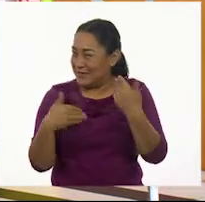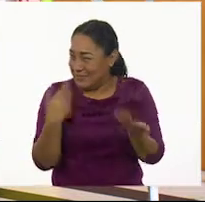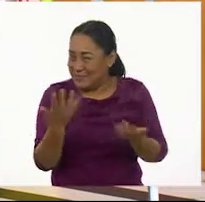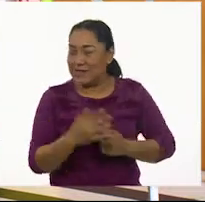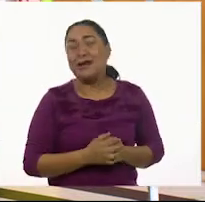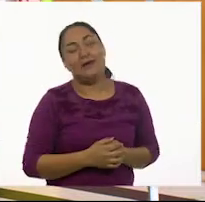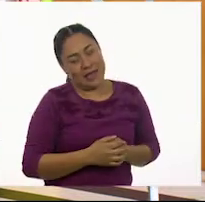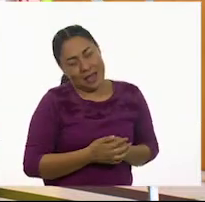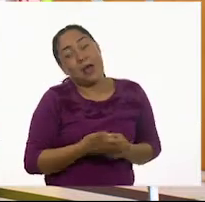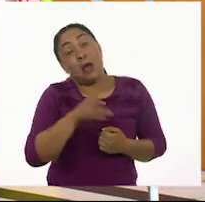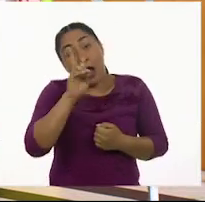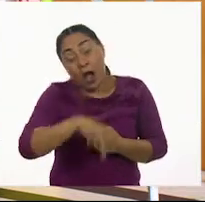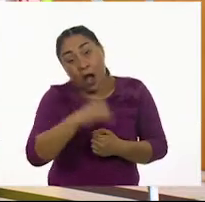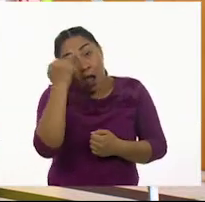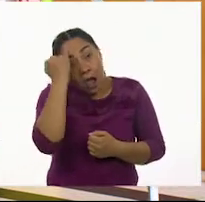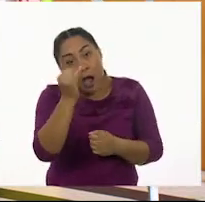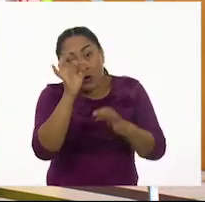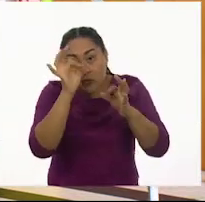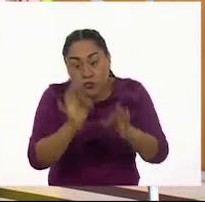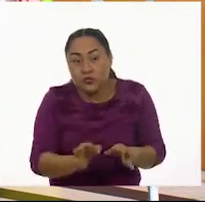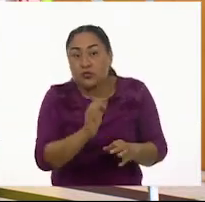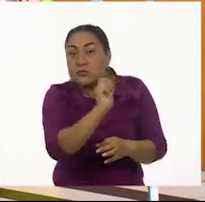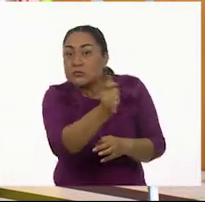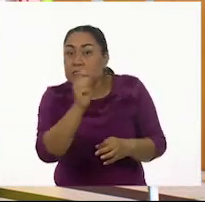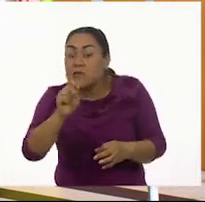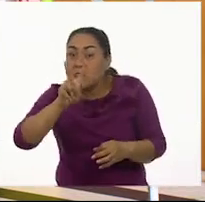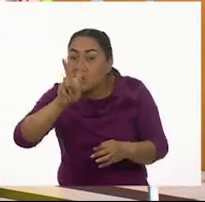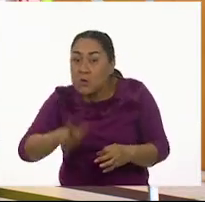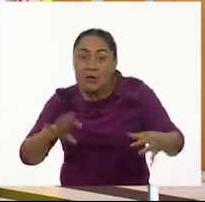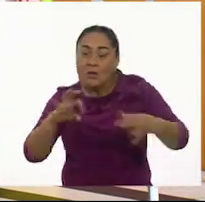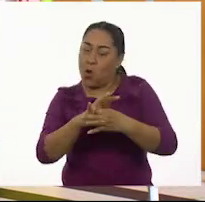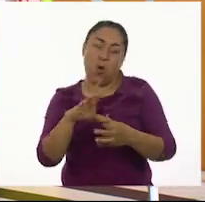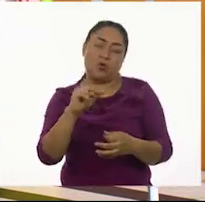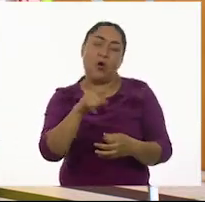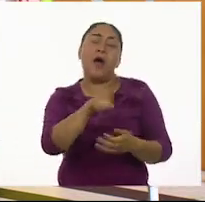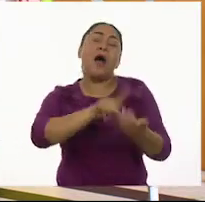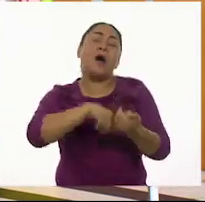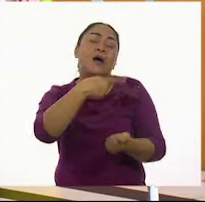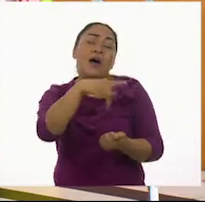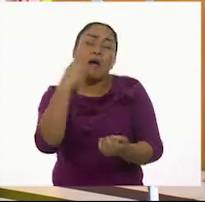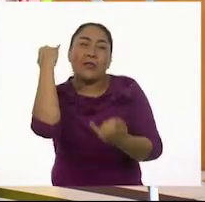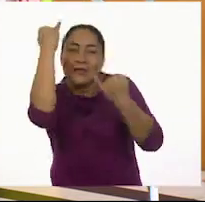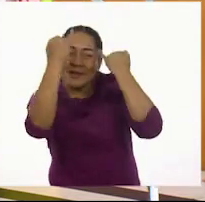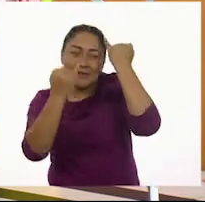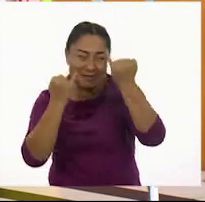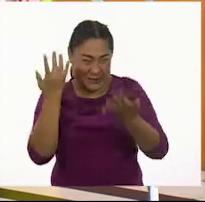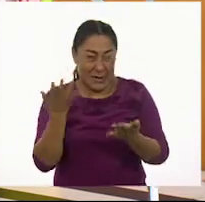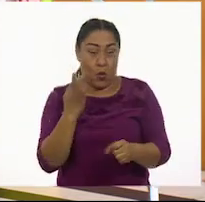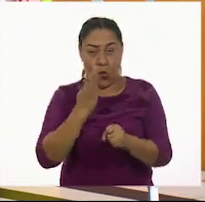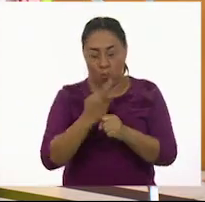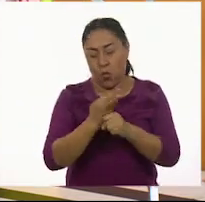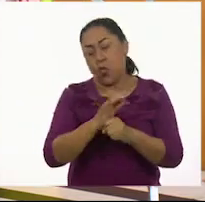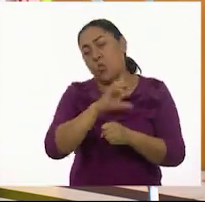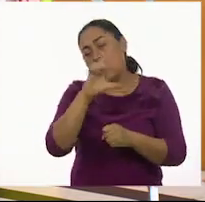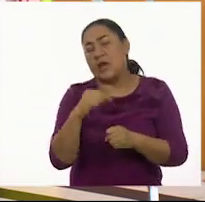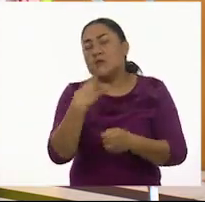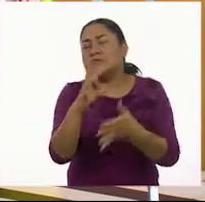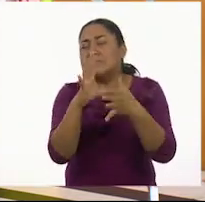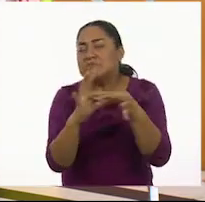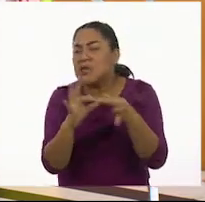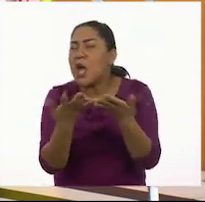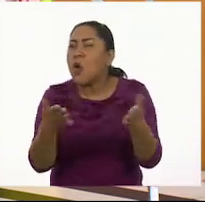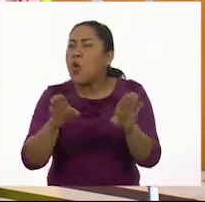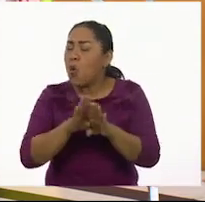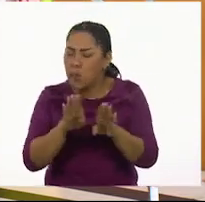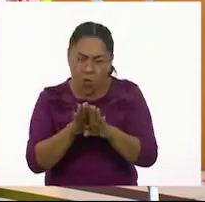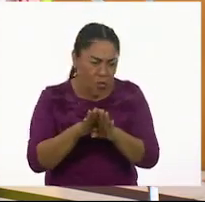no son los significados reales que podemos encontrar en otros lados. Vamos a hablar más adelante de qué necesitamos usar para buscar el